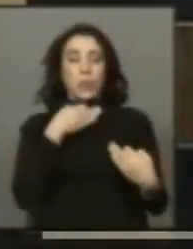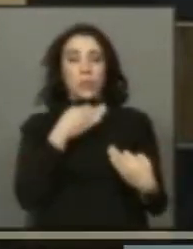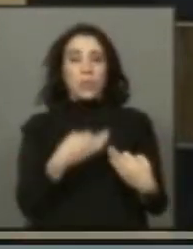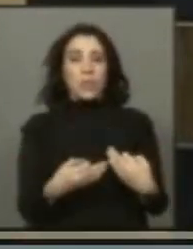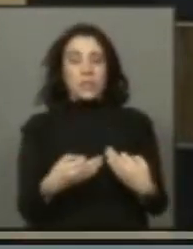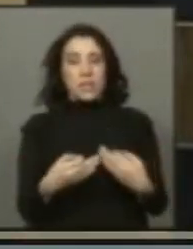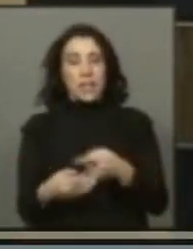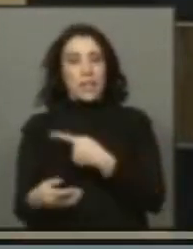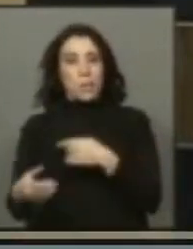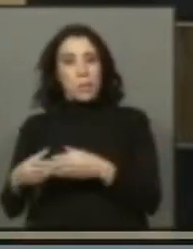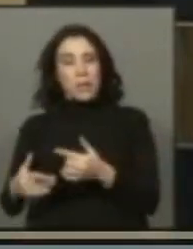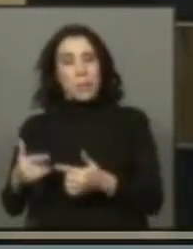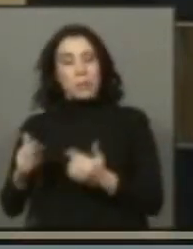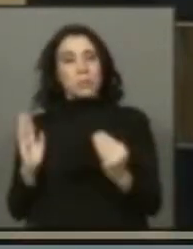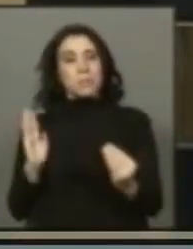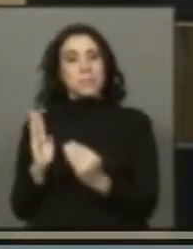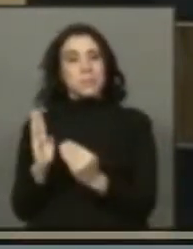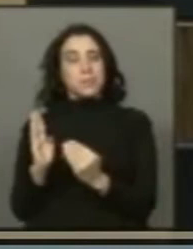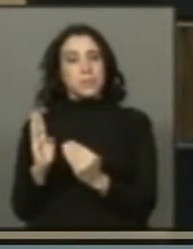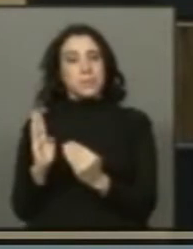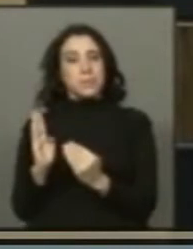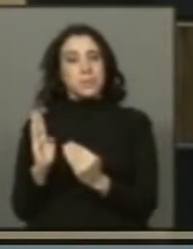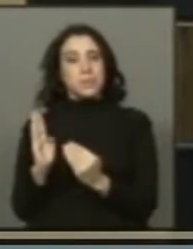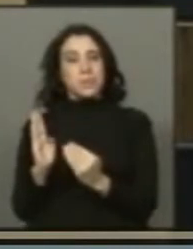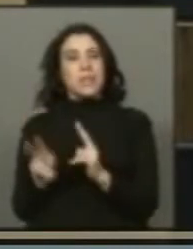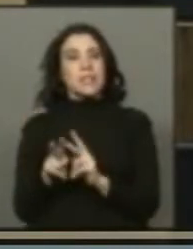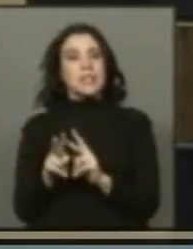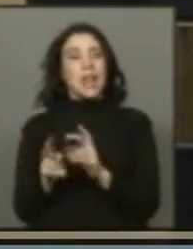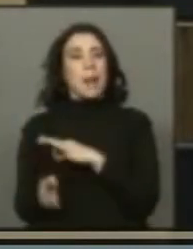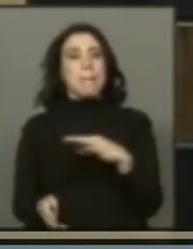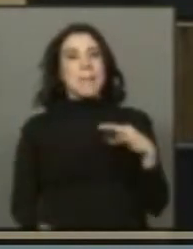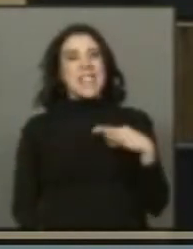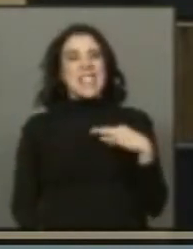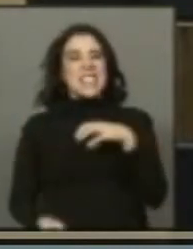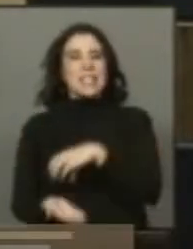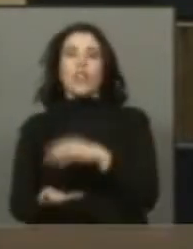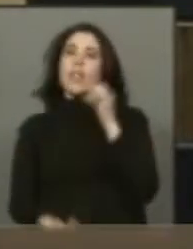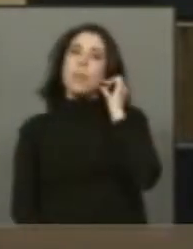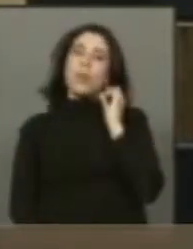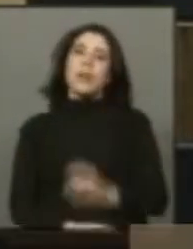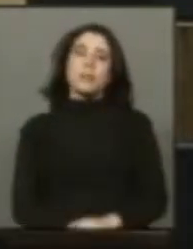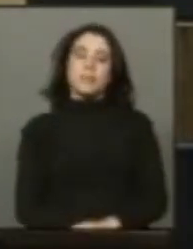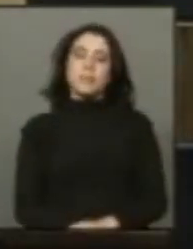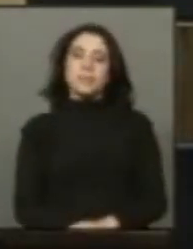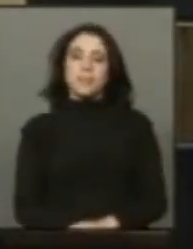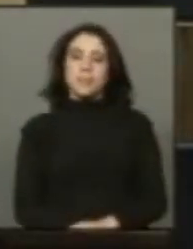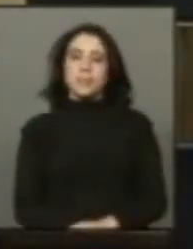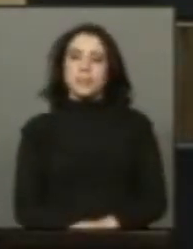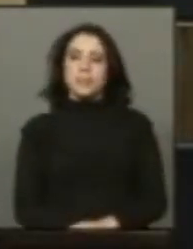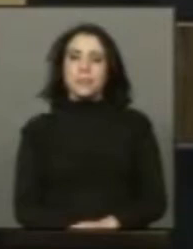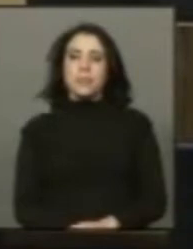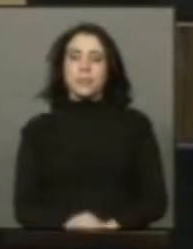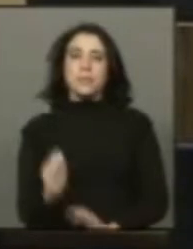desde nuestro sector apoyamos absolutamente la construcción del Ministerio de la Mujer. Lo segundo, Presidente,